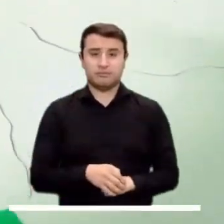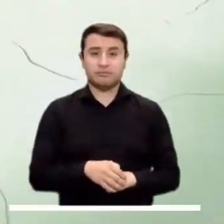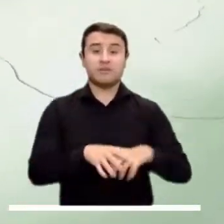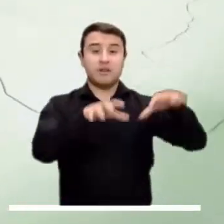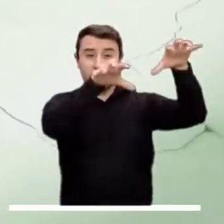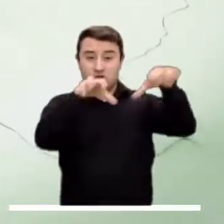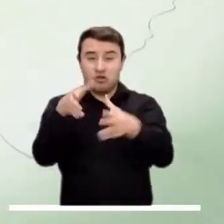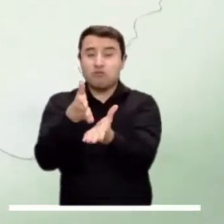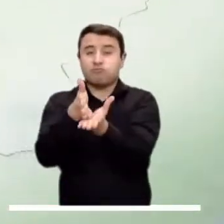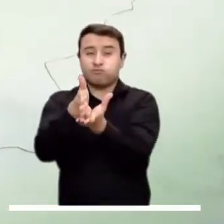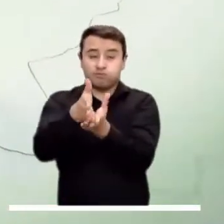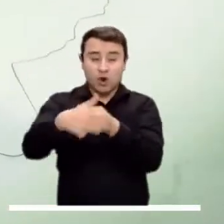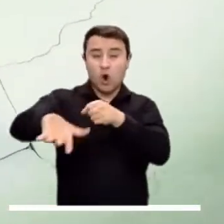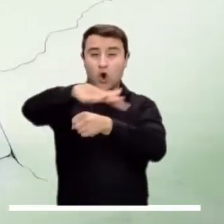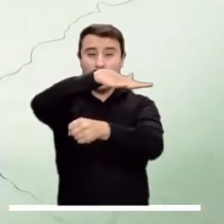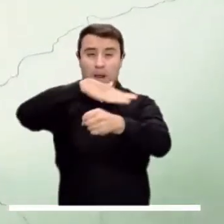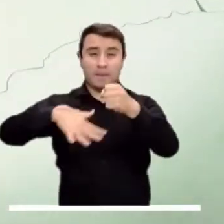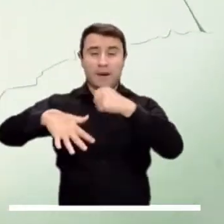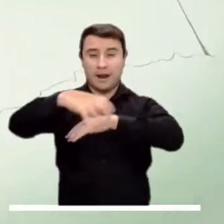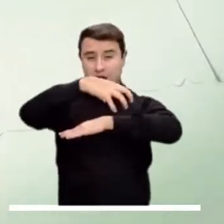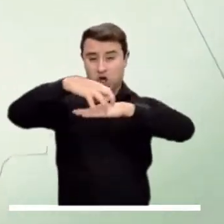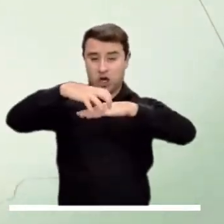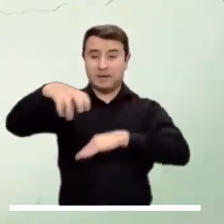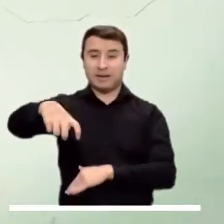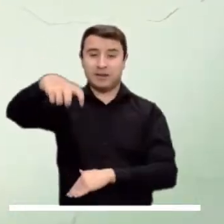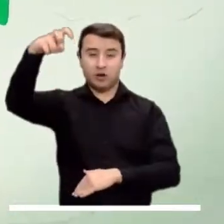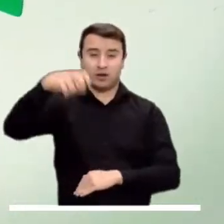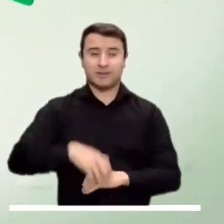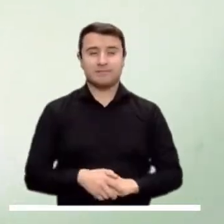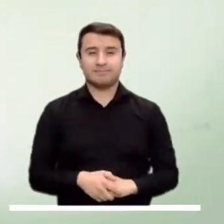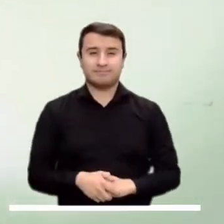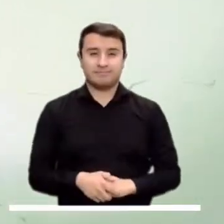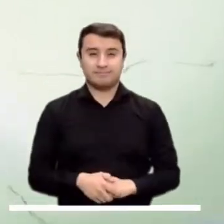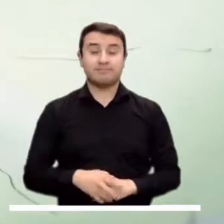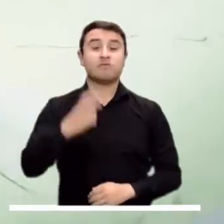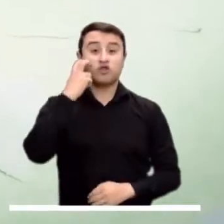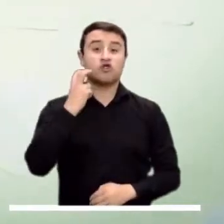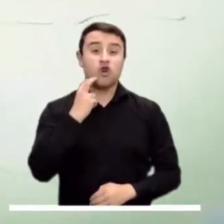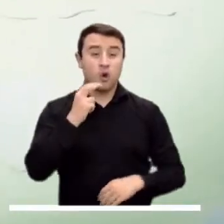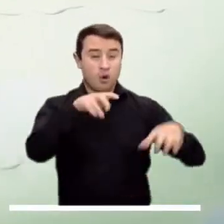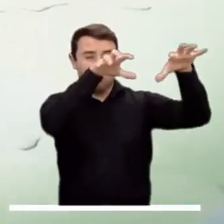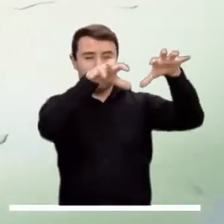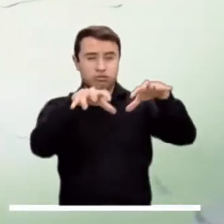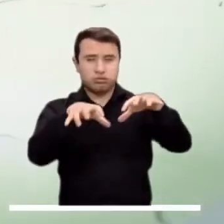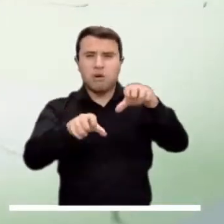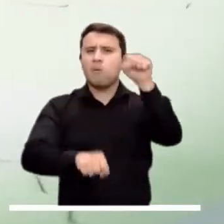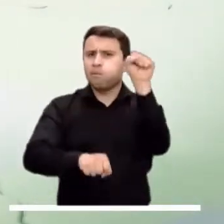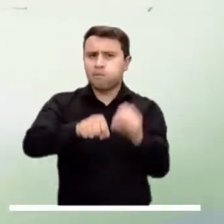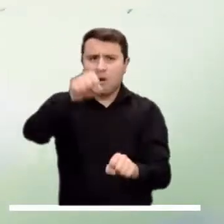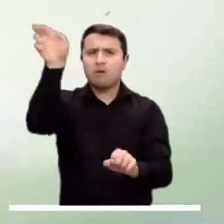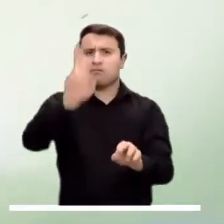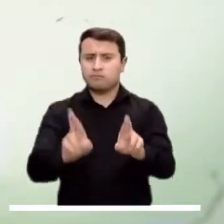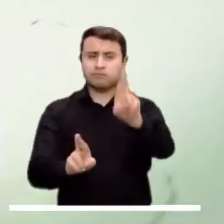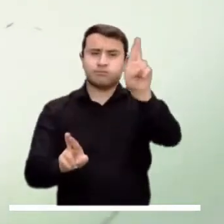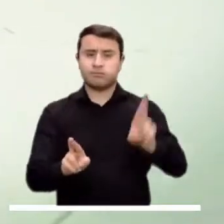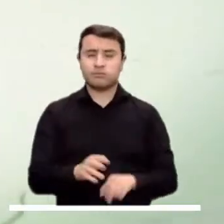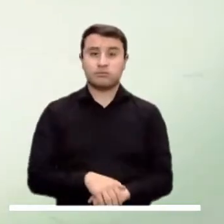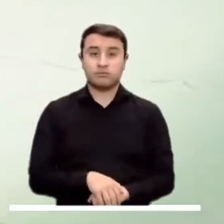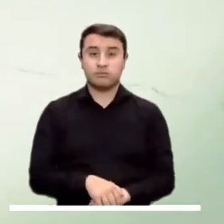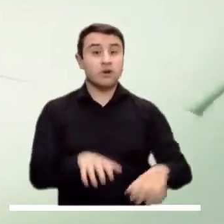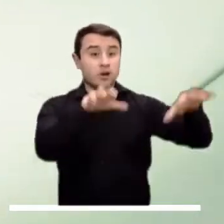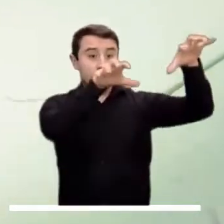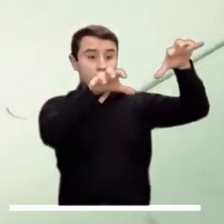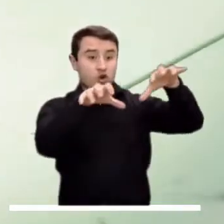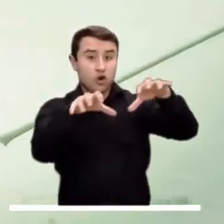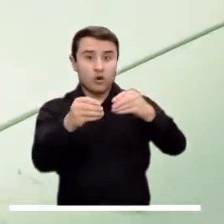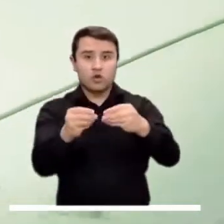mantienen las lluvias en Cundinamarca y Norte del Toloma. Chocó presenta fuertes lluvias y con posibilidad de actividad eléctrica,